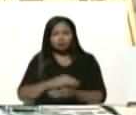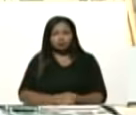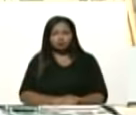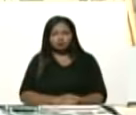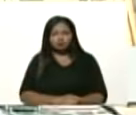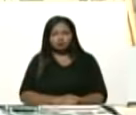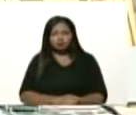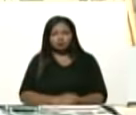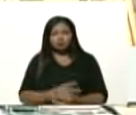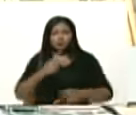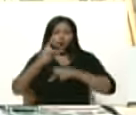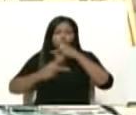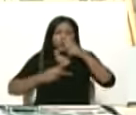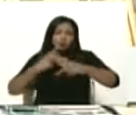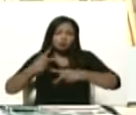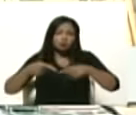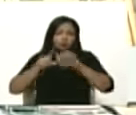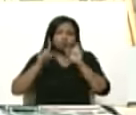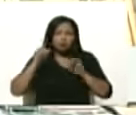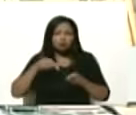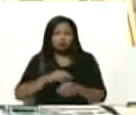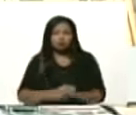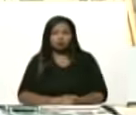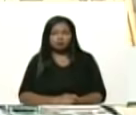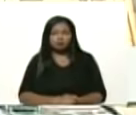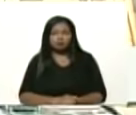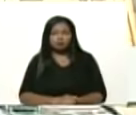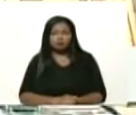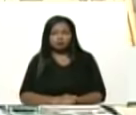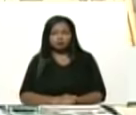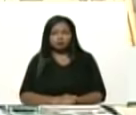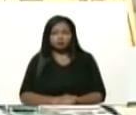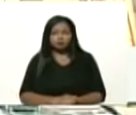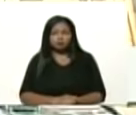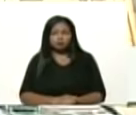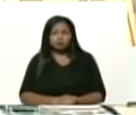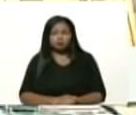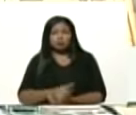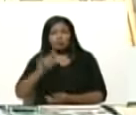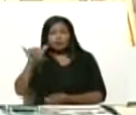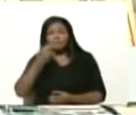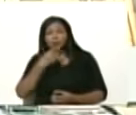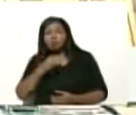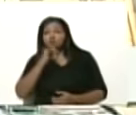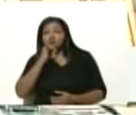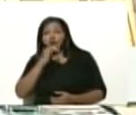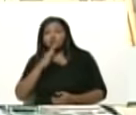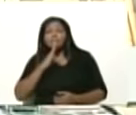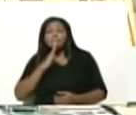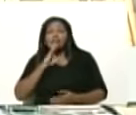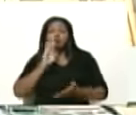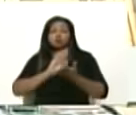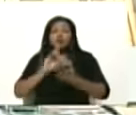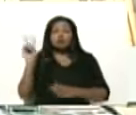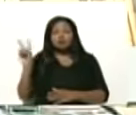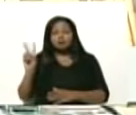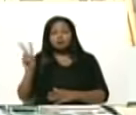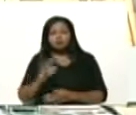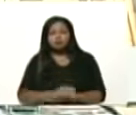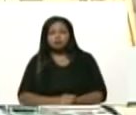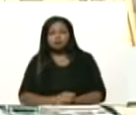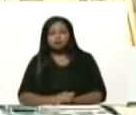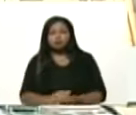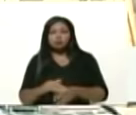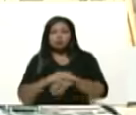producirlo todo aquí. Y también, buenos anuncios del Banco Central de Venezuela, del